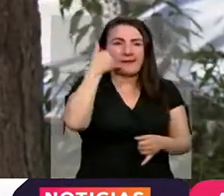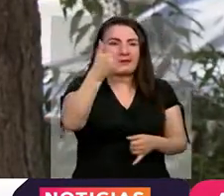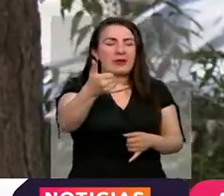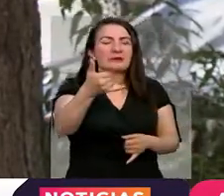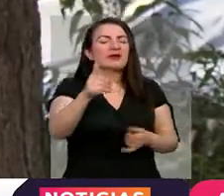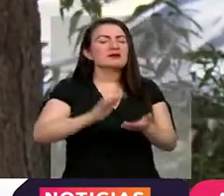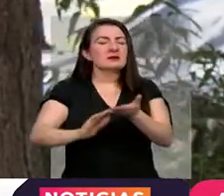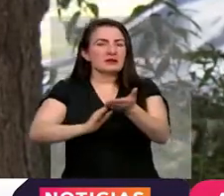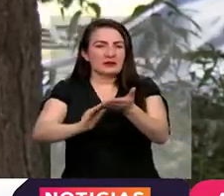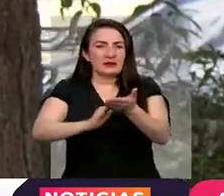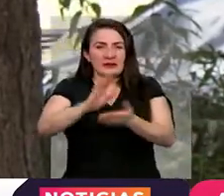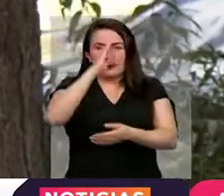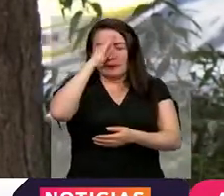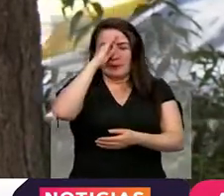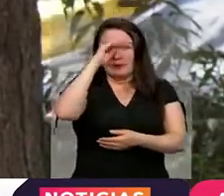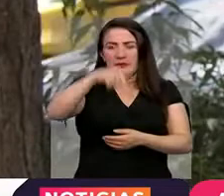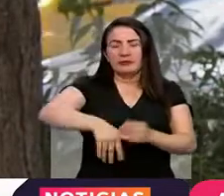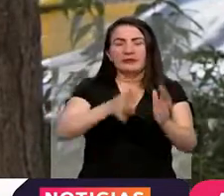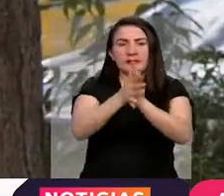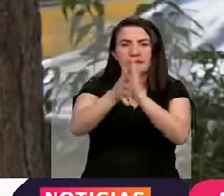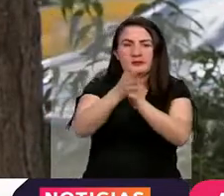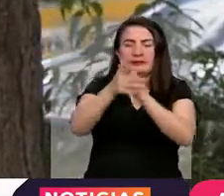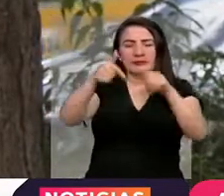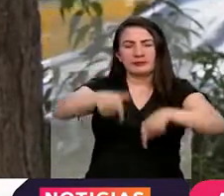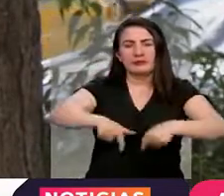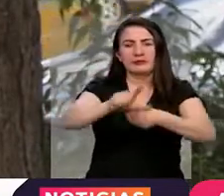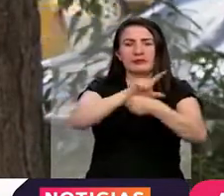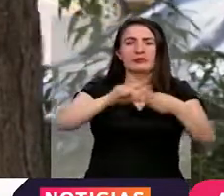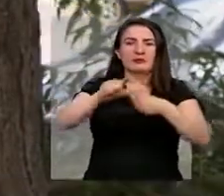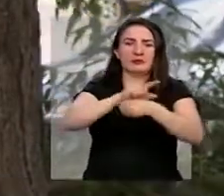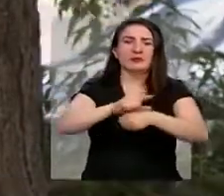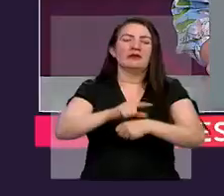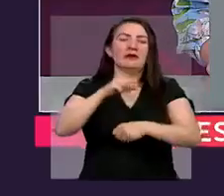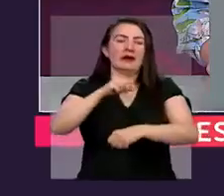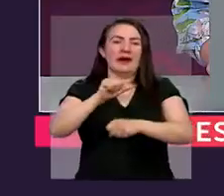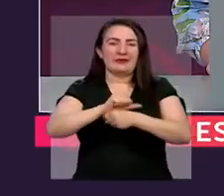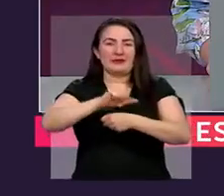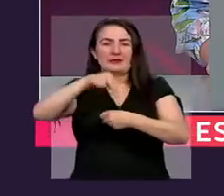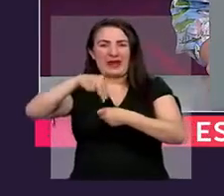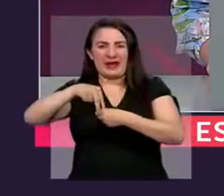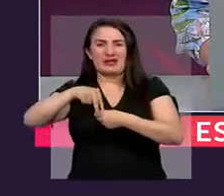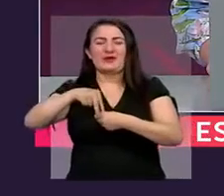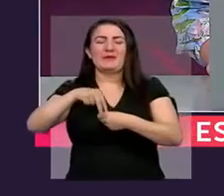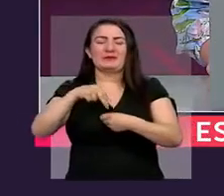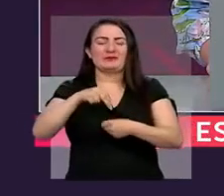resuelvan sus dudas. Es la información que registramos desde la localidad Antonio Nariño, Cristian León, Noticias Capital.